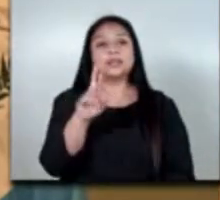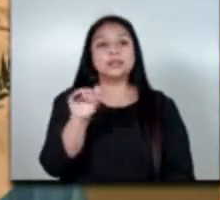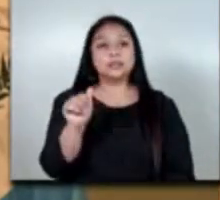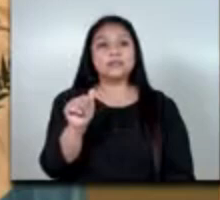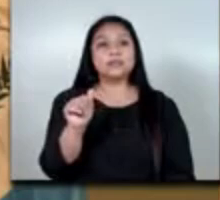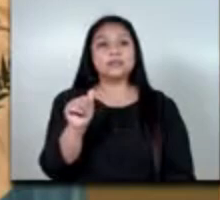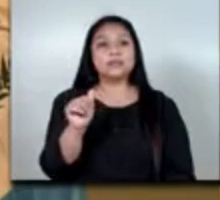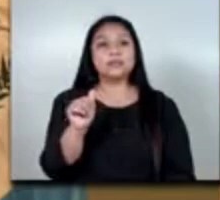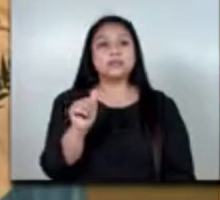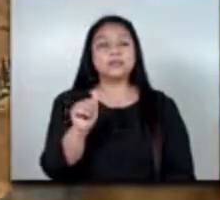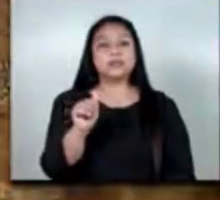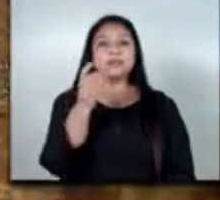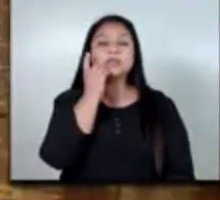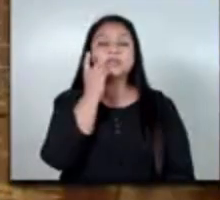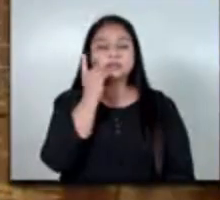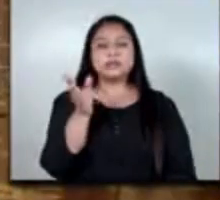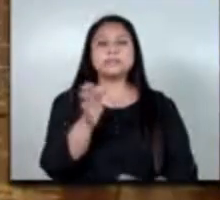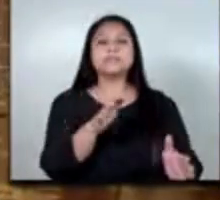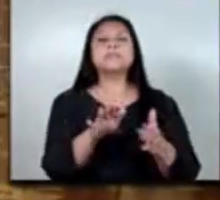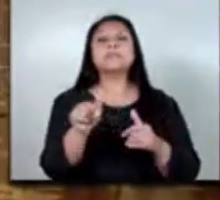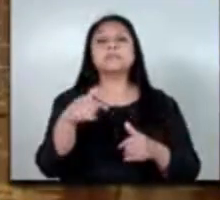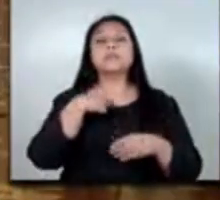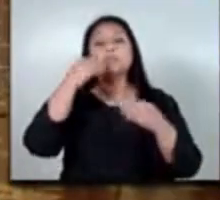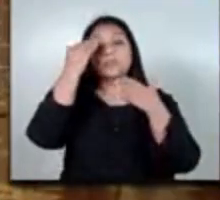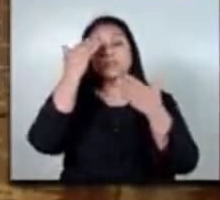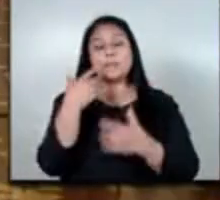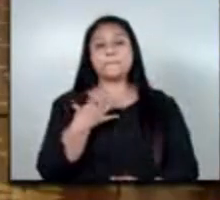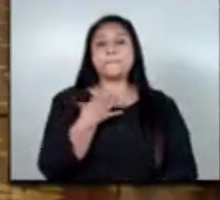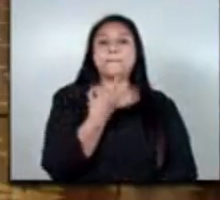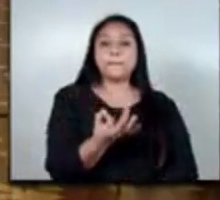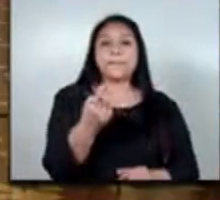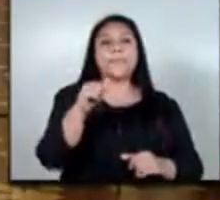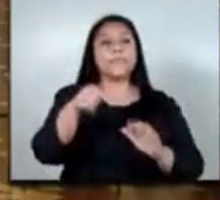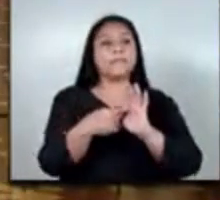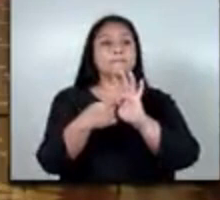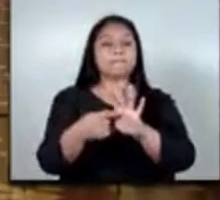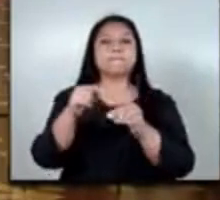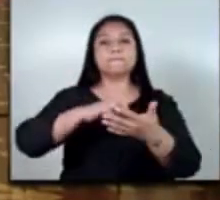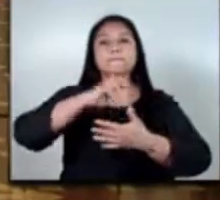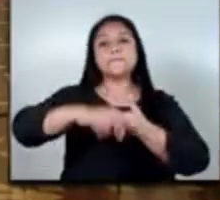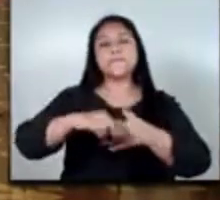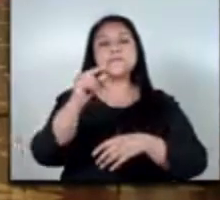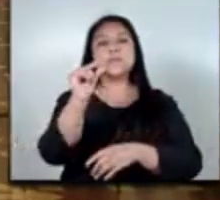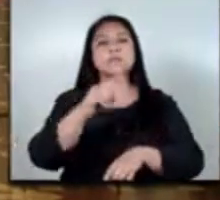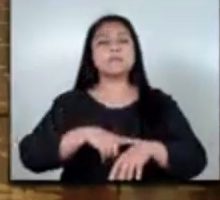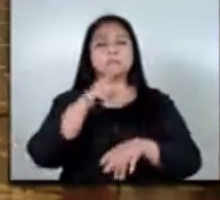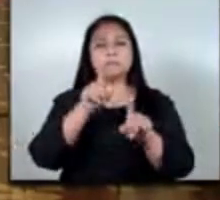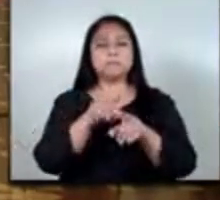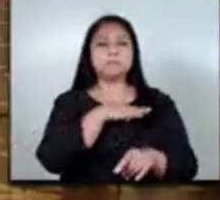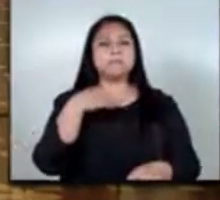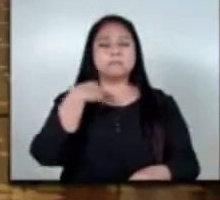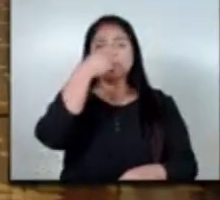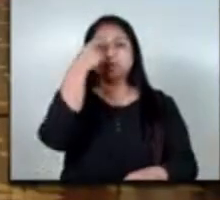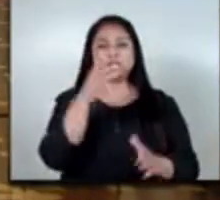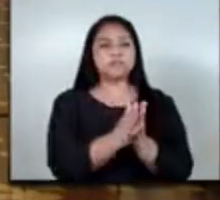de la directora muchas gracias por invitarnos a esta presentación del programa temporal del ministerio de trabajo y su plan de